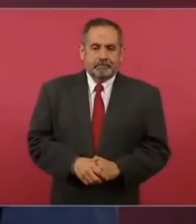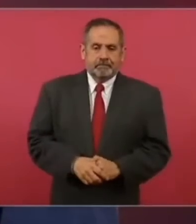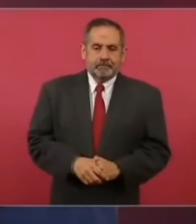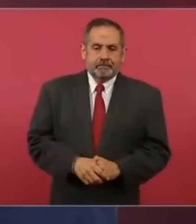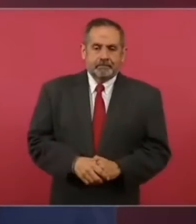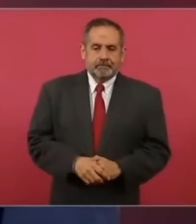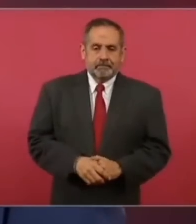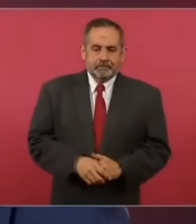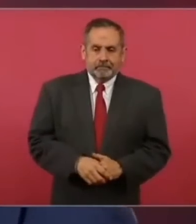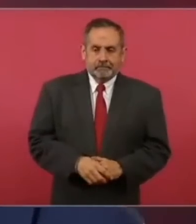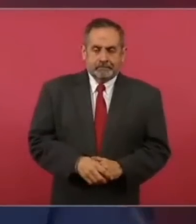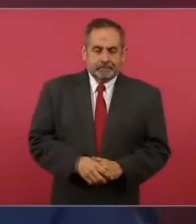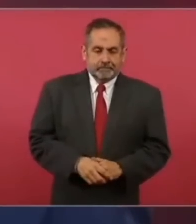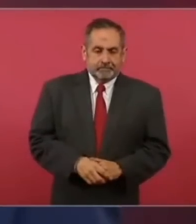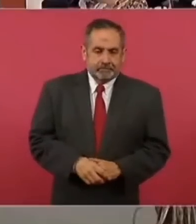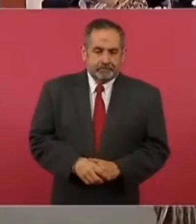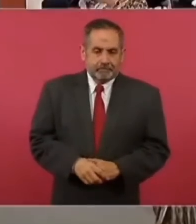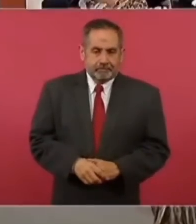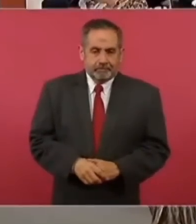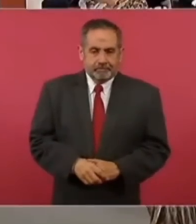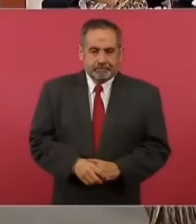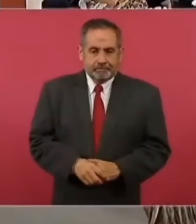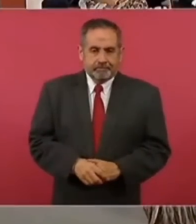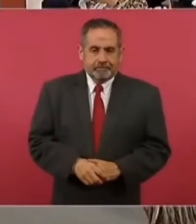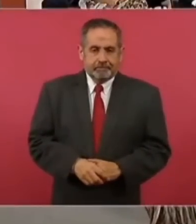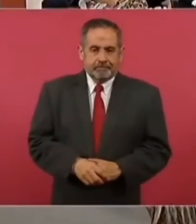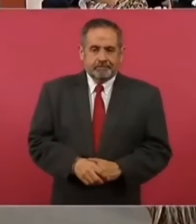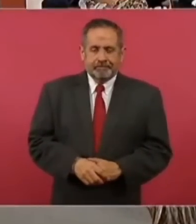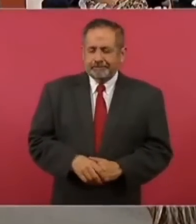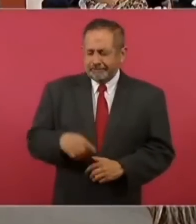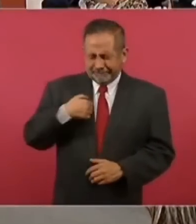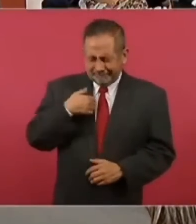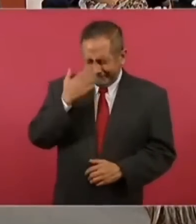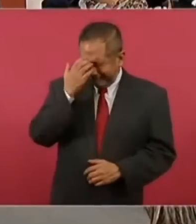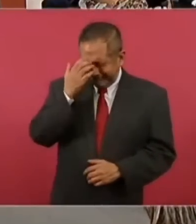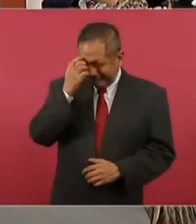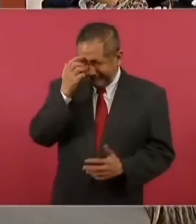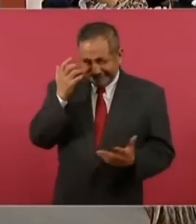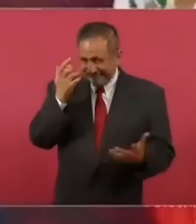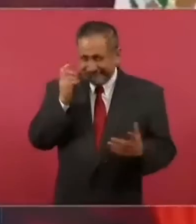nada más yo no sé cómo